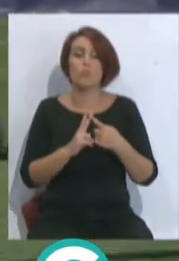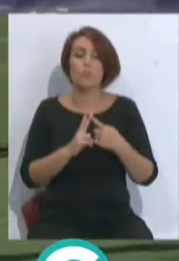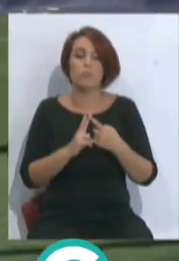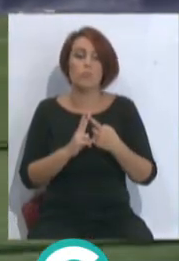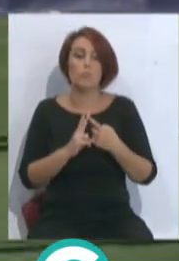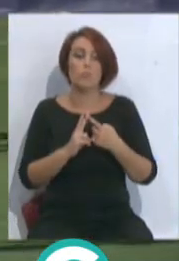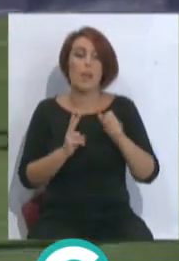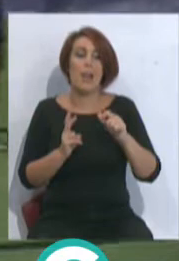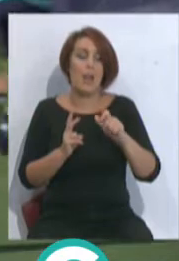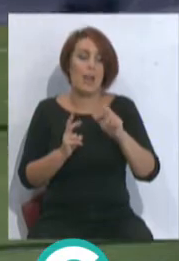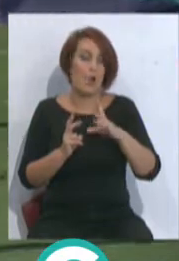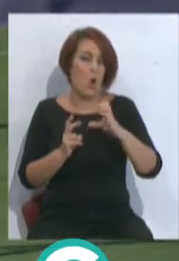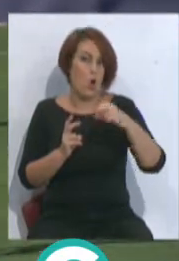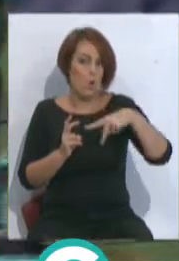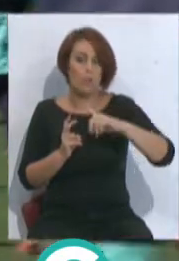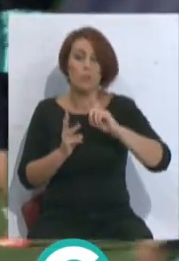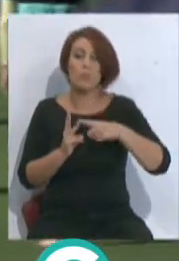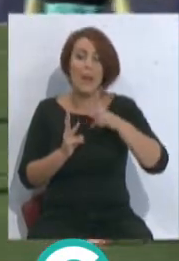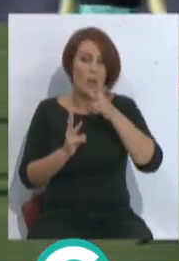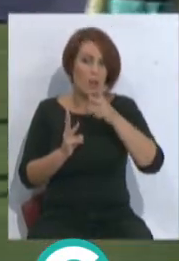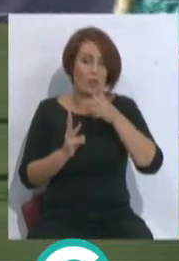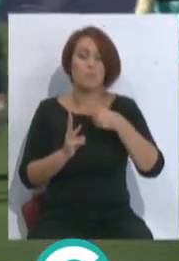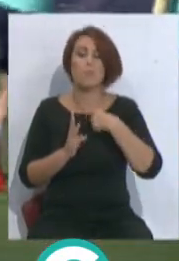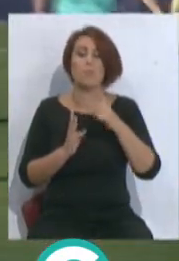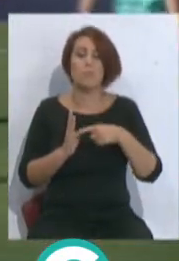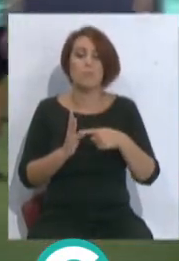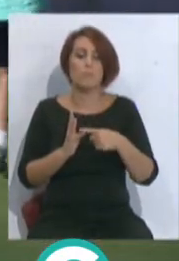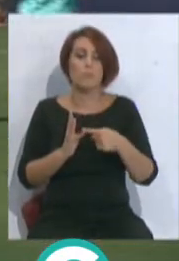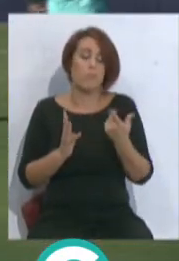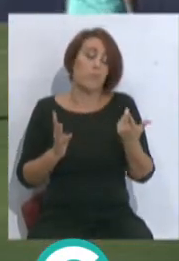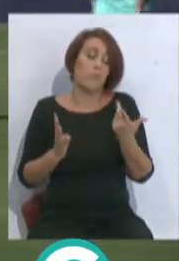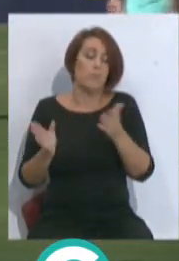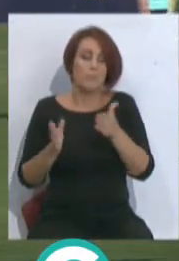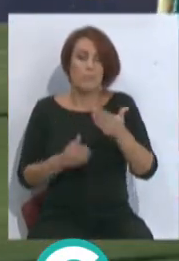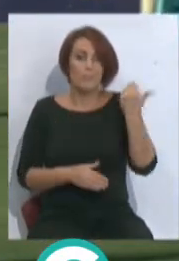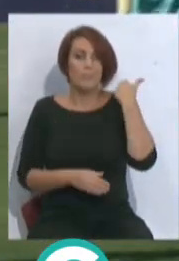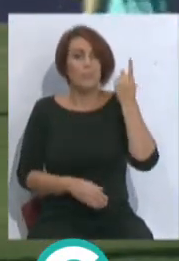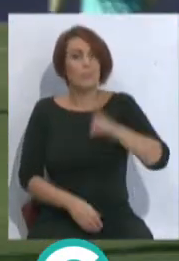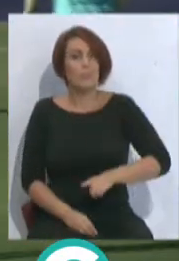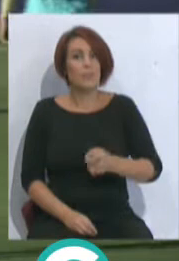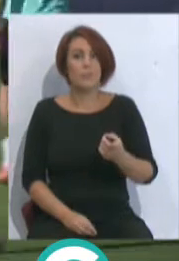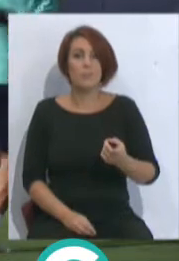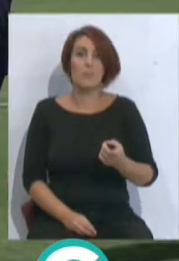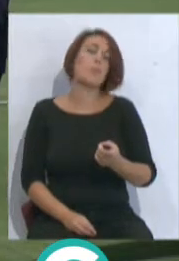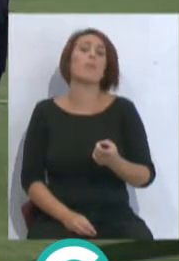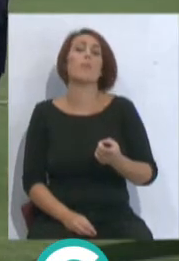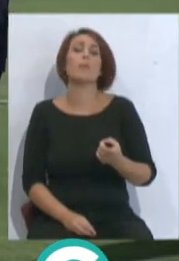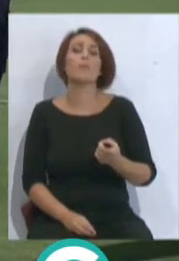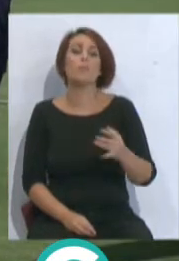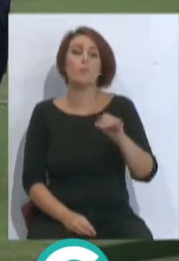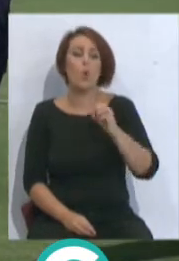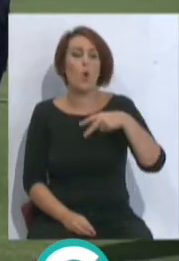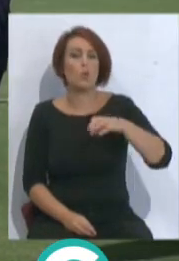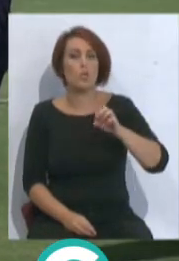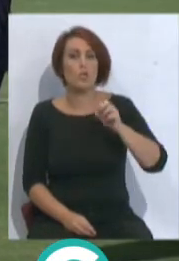todo Tommy Alarcón, de Harujan. Bueno, la temporada pasada también. Creo que